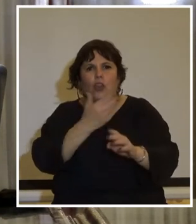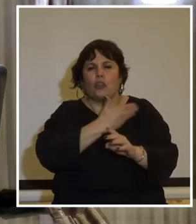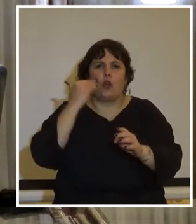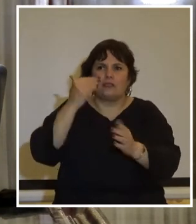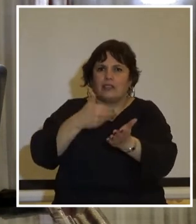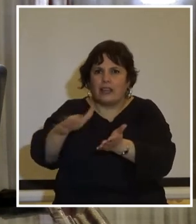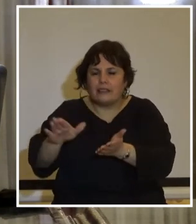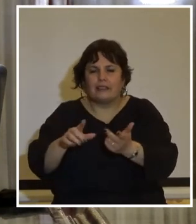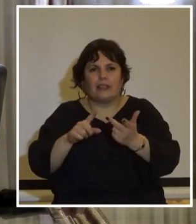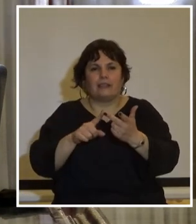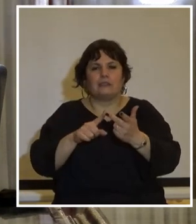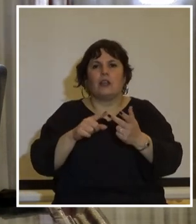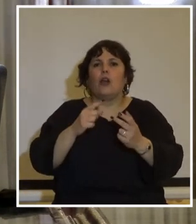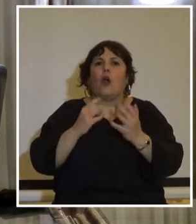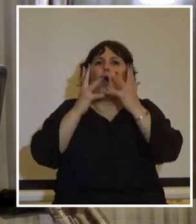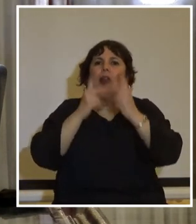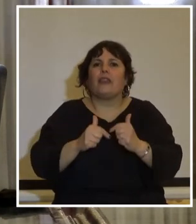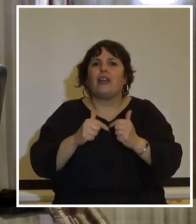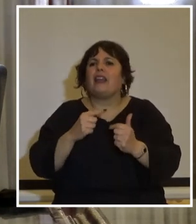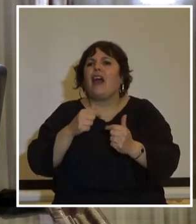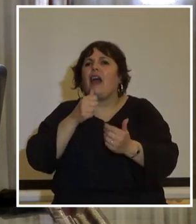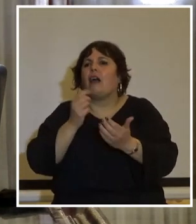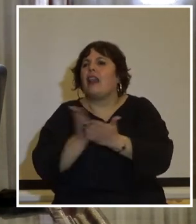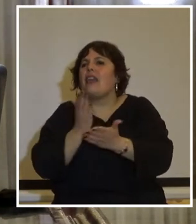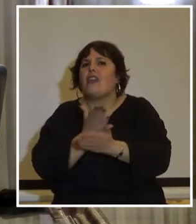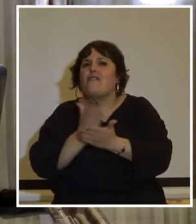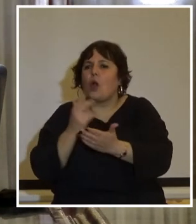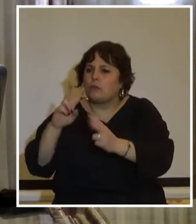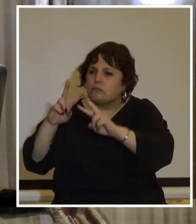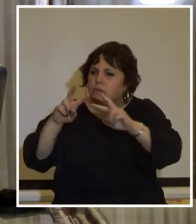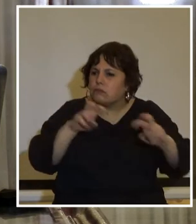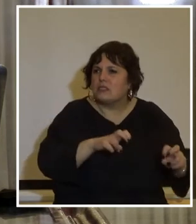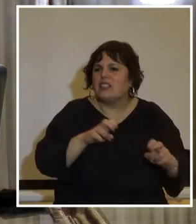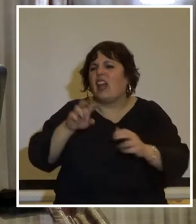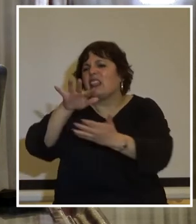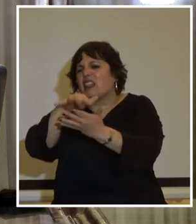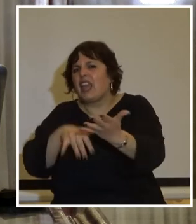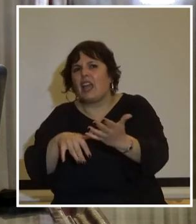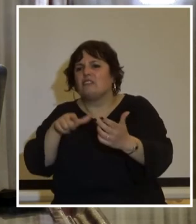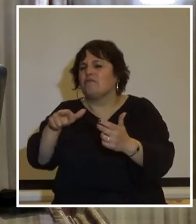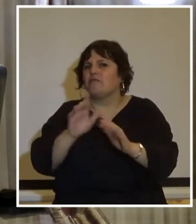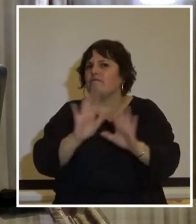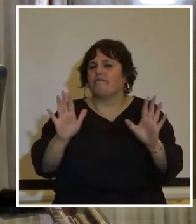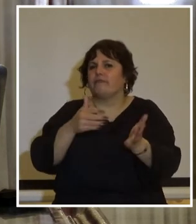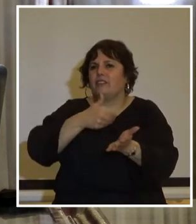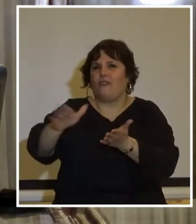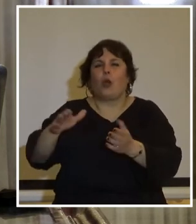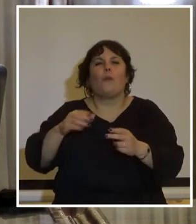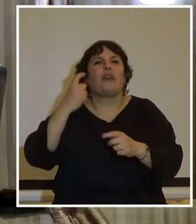decanos y el rector se ordena revisar la literatura de los centros liciales y eliminar todo texto que se considere contenido marxista